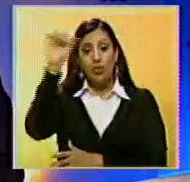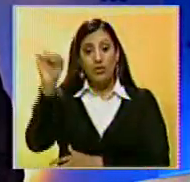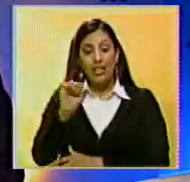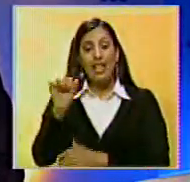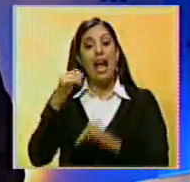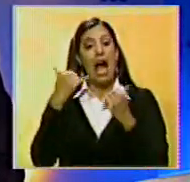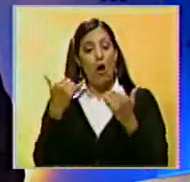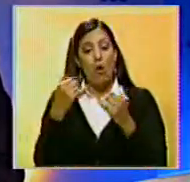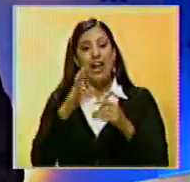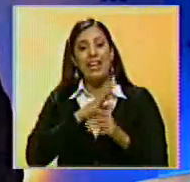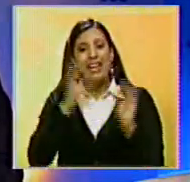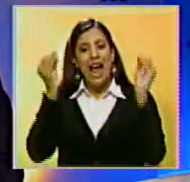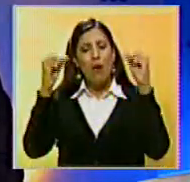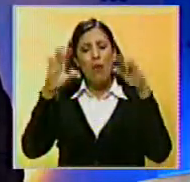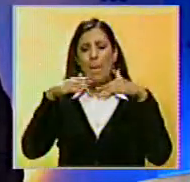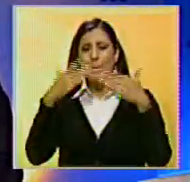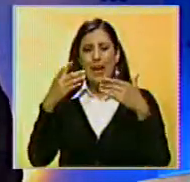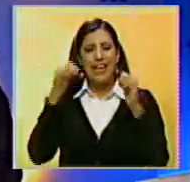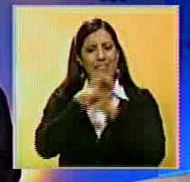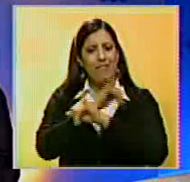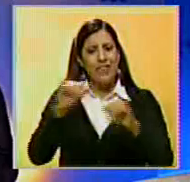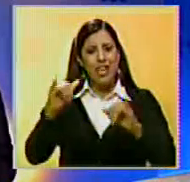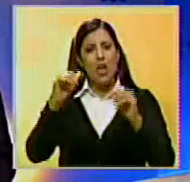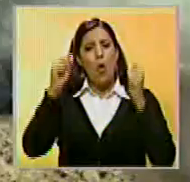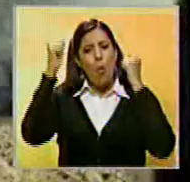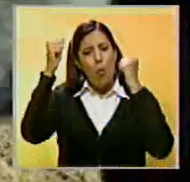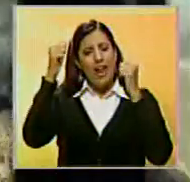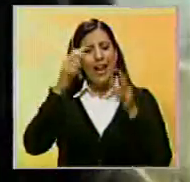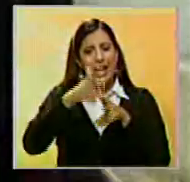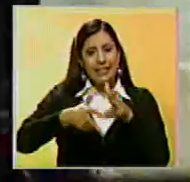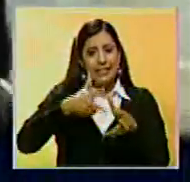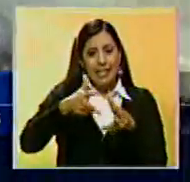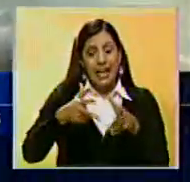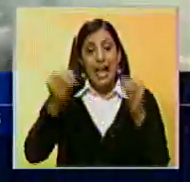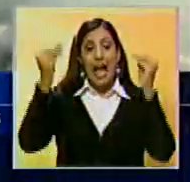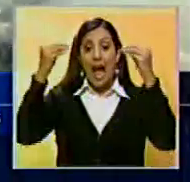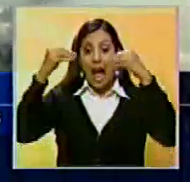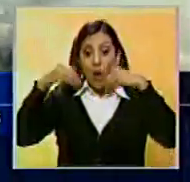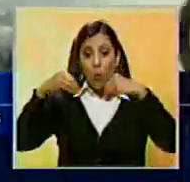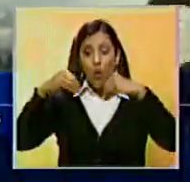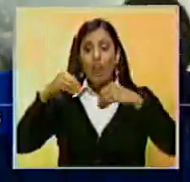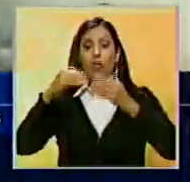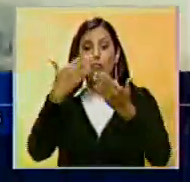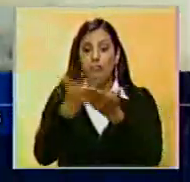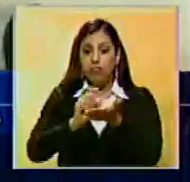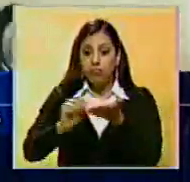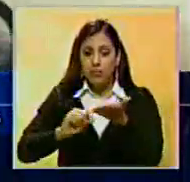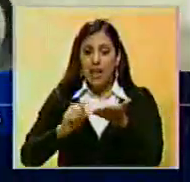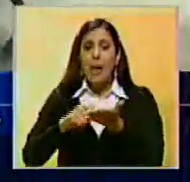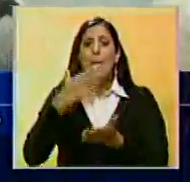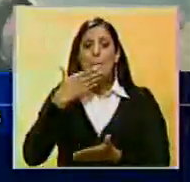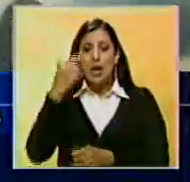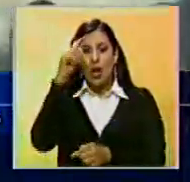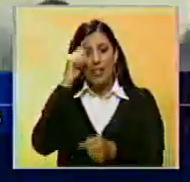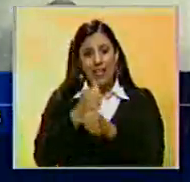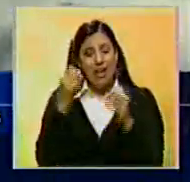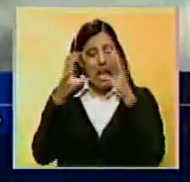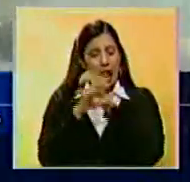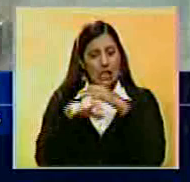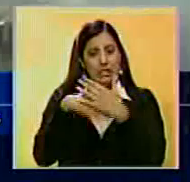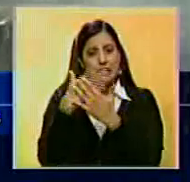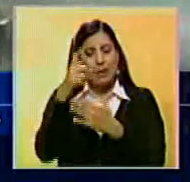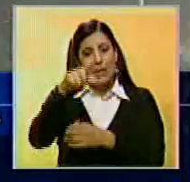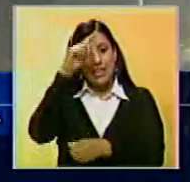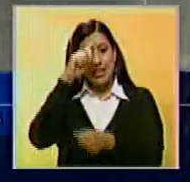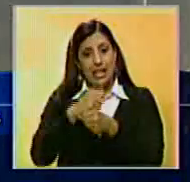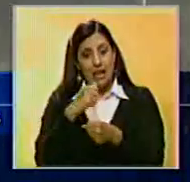un preacuerdo que busca ponerle fin a la huelga de trenes. El acuerdo, presentado en forma de borrador, define mejor las condiciones de trabajo nocturno de los